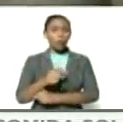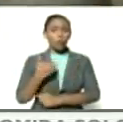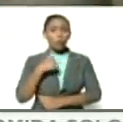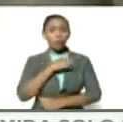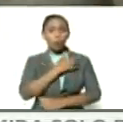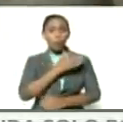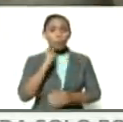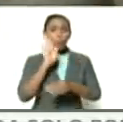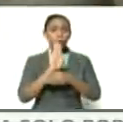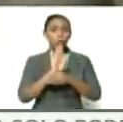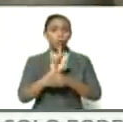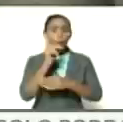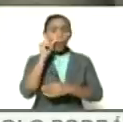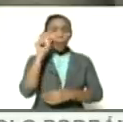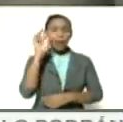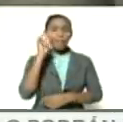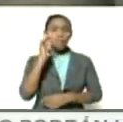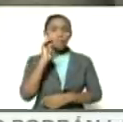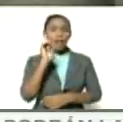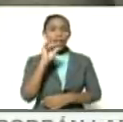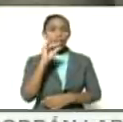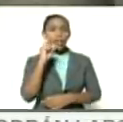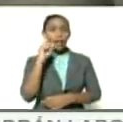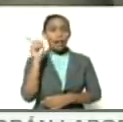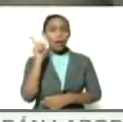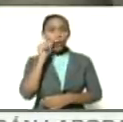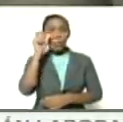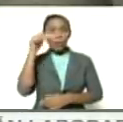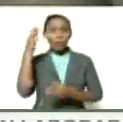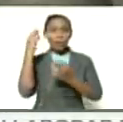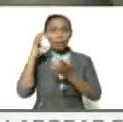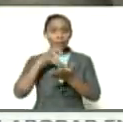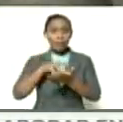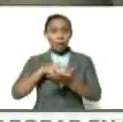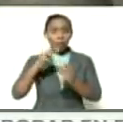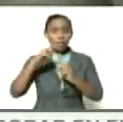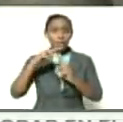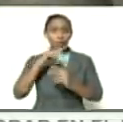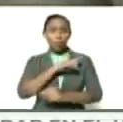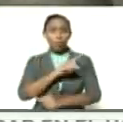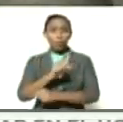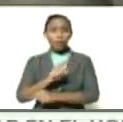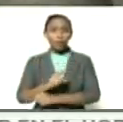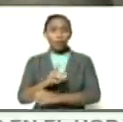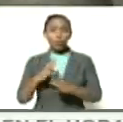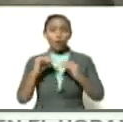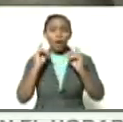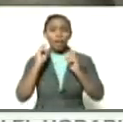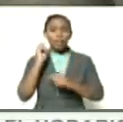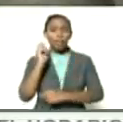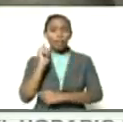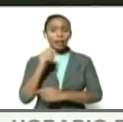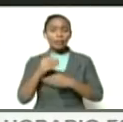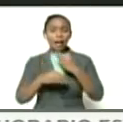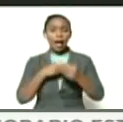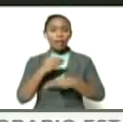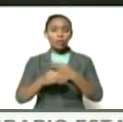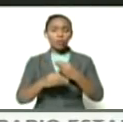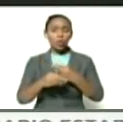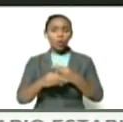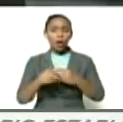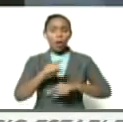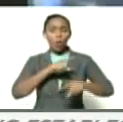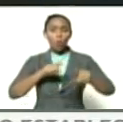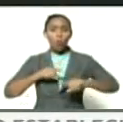protector del estado diputado Frey Bernal nosotros aquí en el estado Táchira hemos venido cumpliendo con todas las tareas que se ha emitido desde la